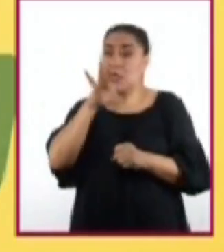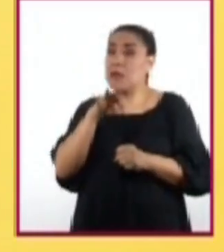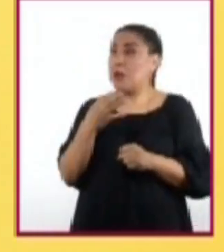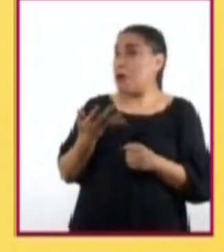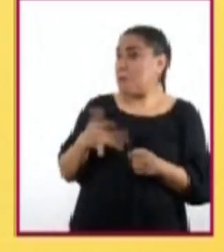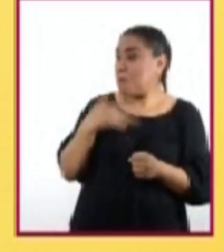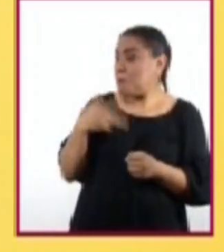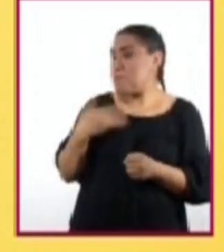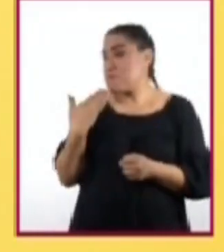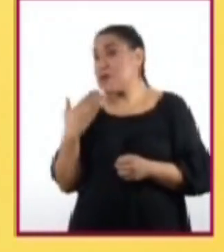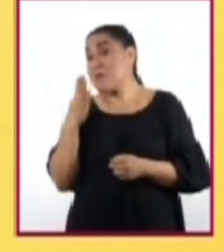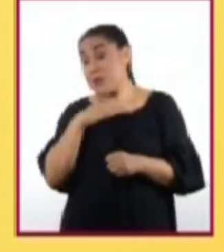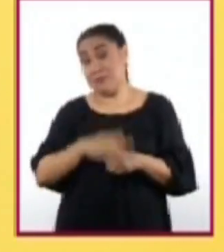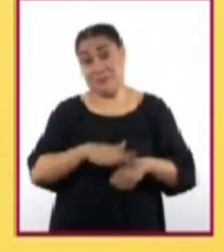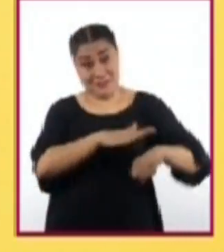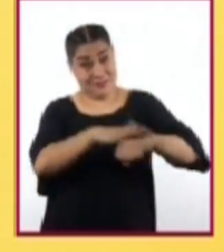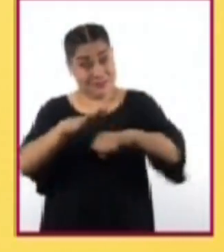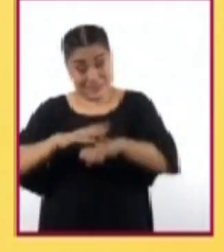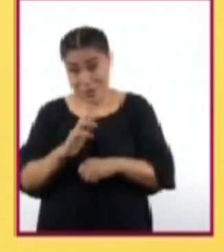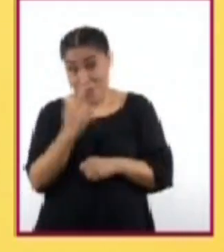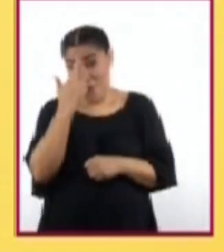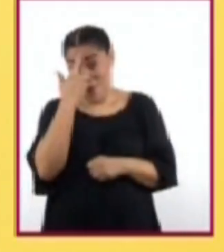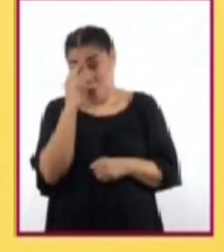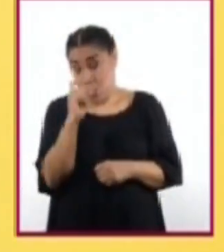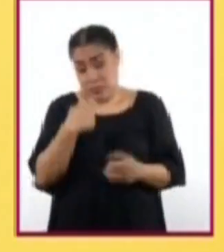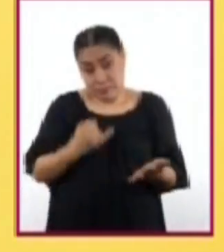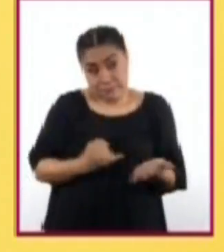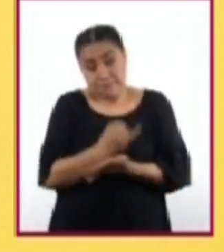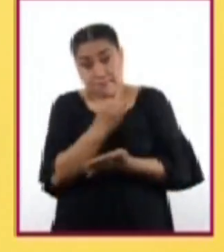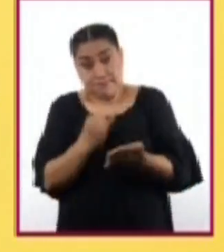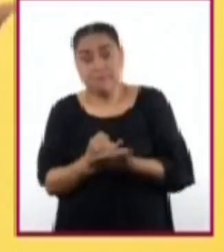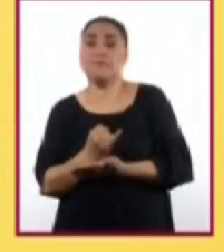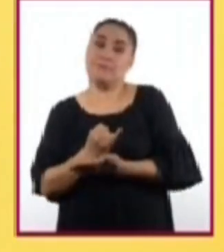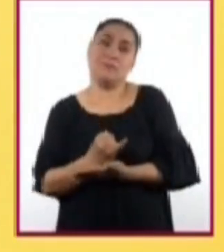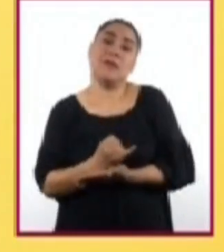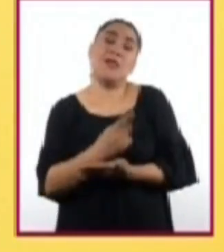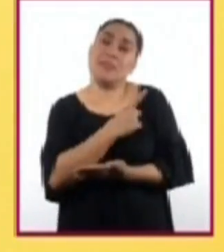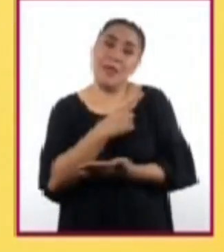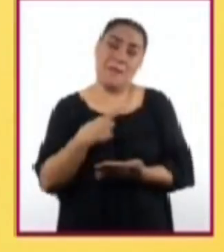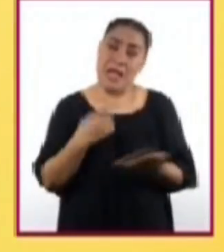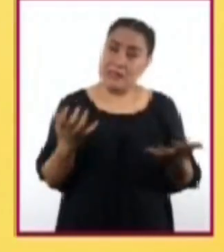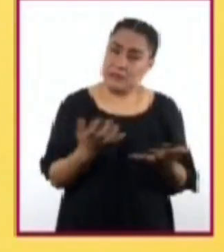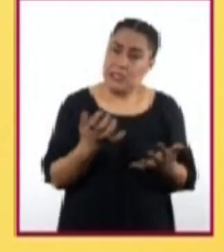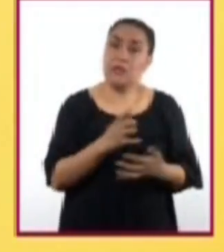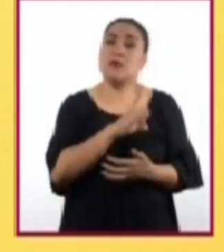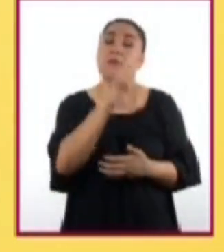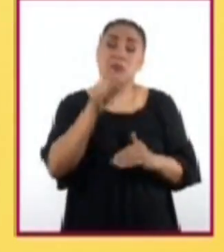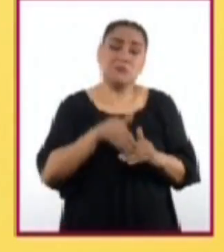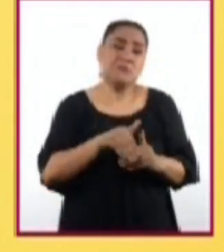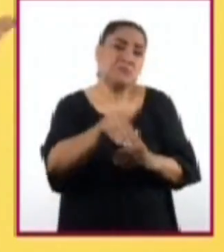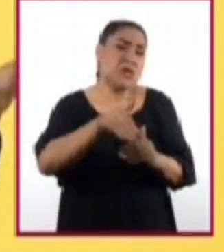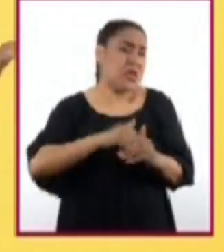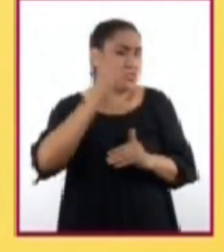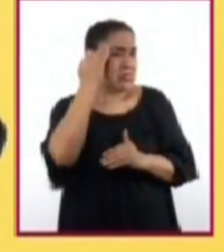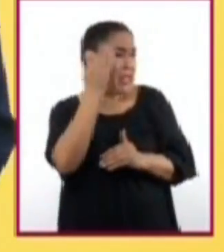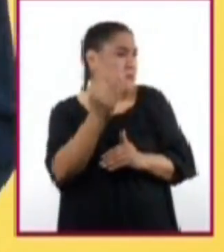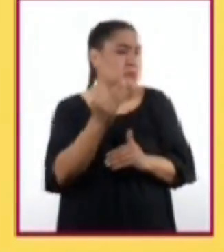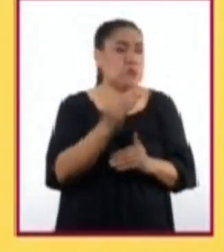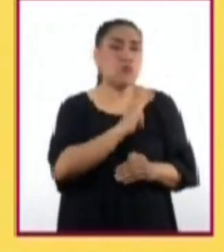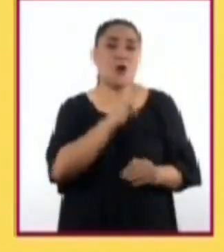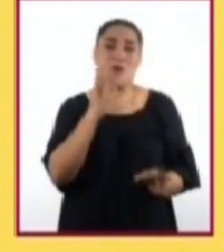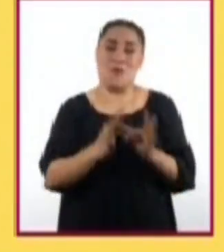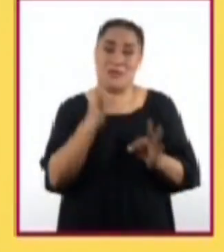Recuerda que las decisiones que tomas deben ser posibles de llevar a la práctica y tener un plazo aproximado para